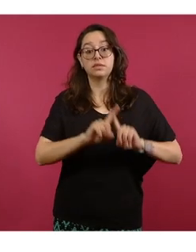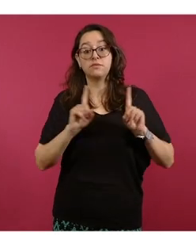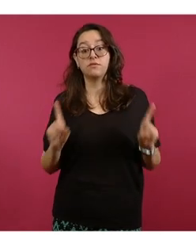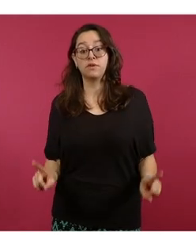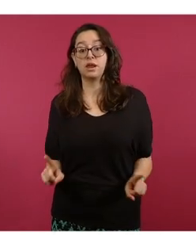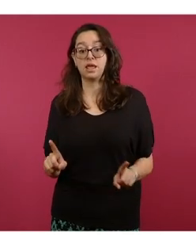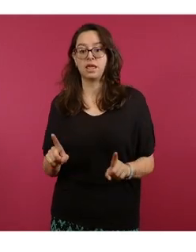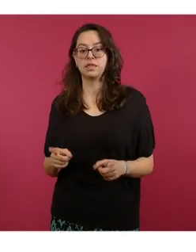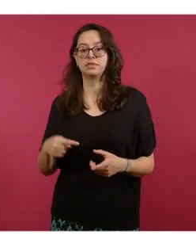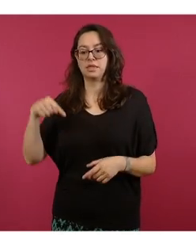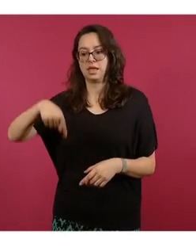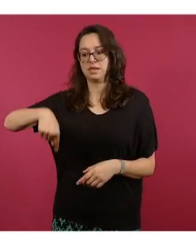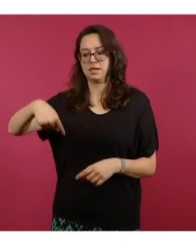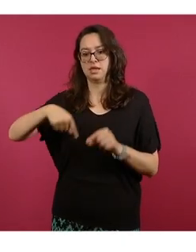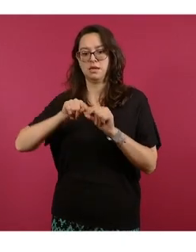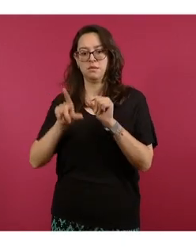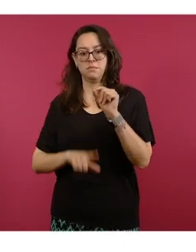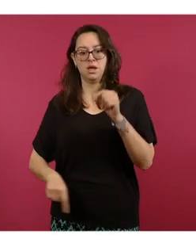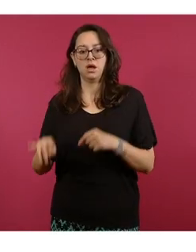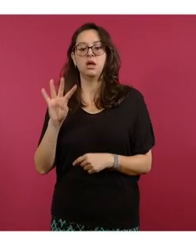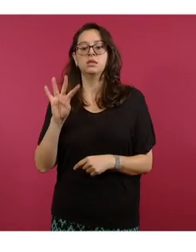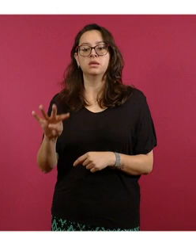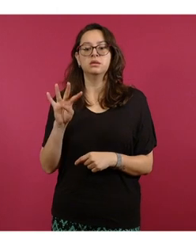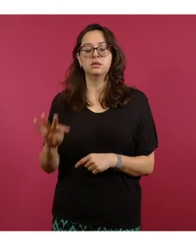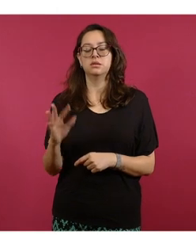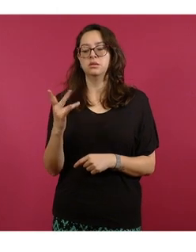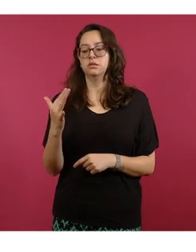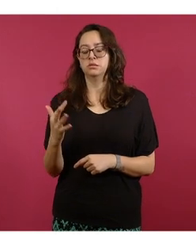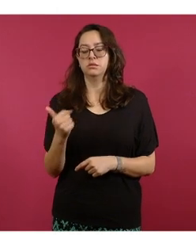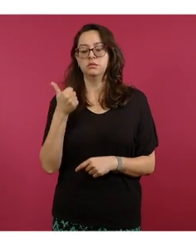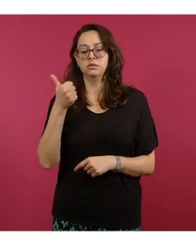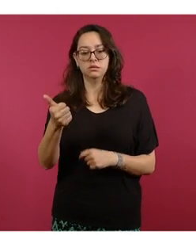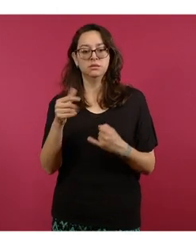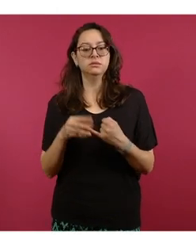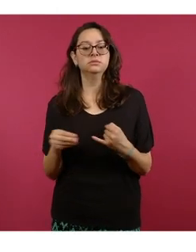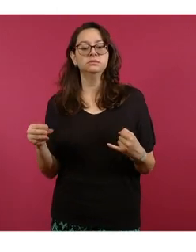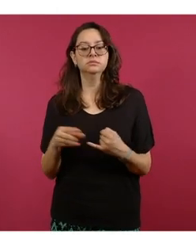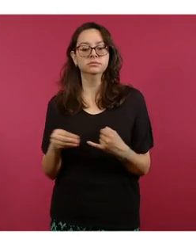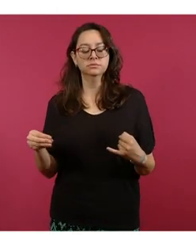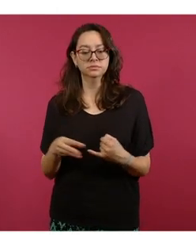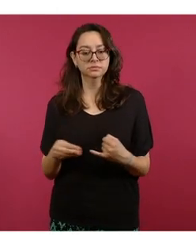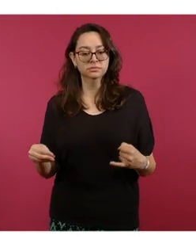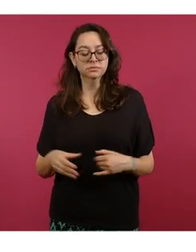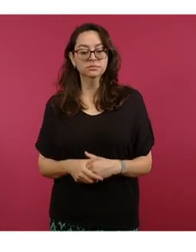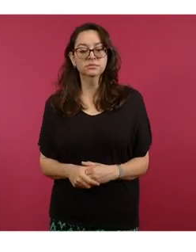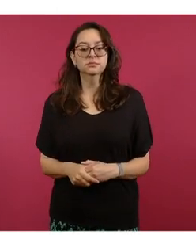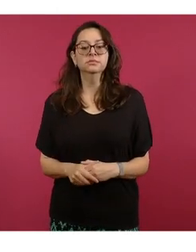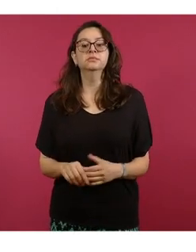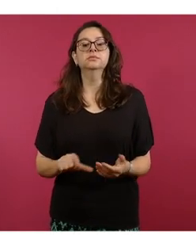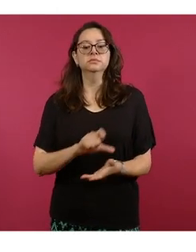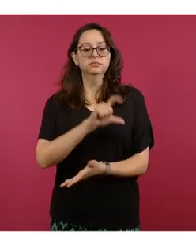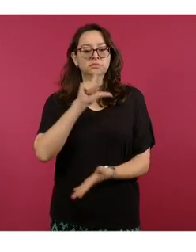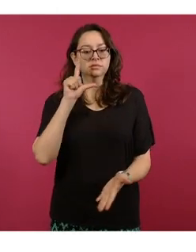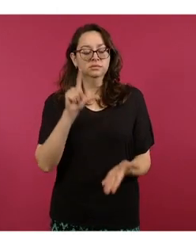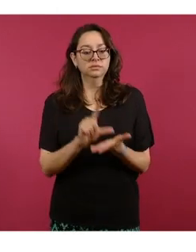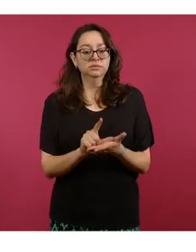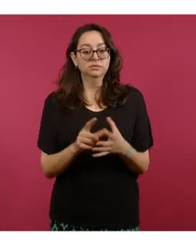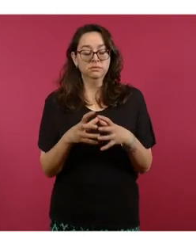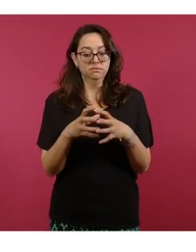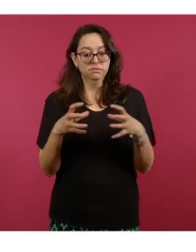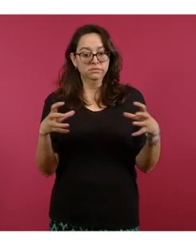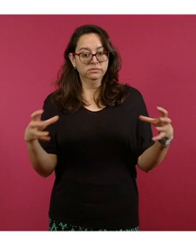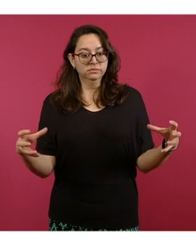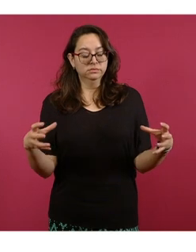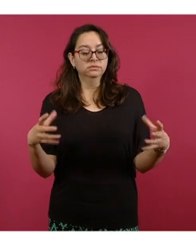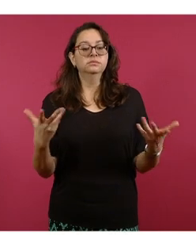nacional que en promedio estuvo a 19 pesos con 56 centavos. En el caso del gas por litro, el gas estacionario a